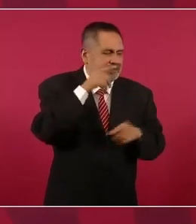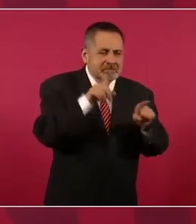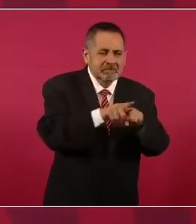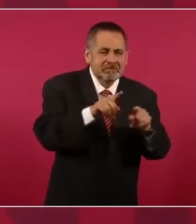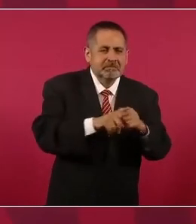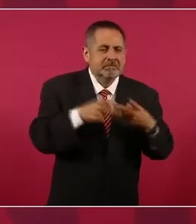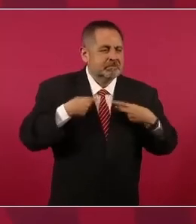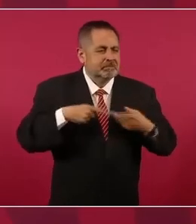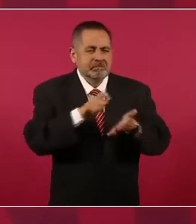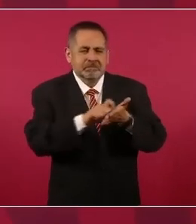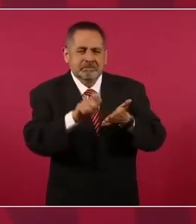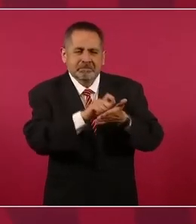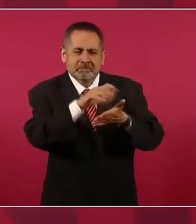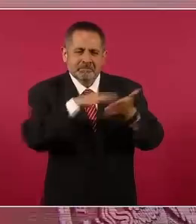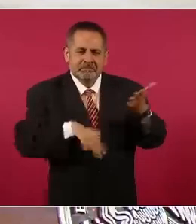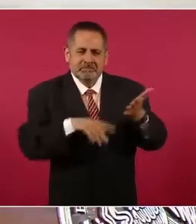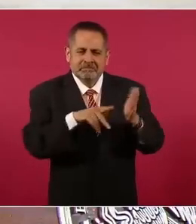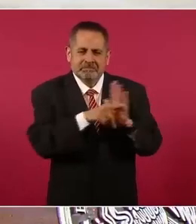articulistas,